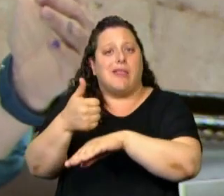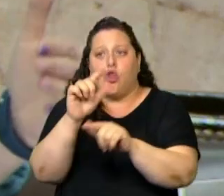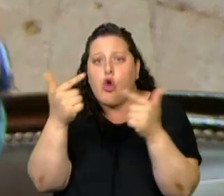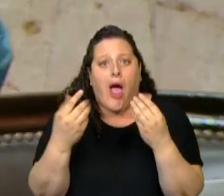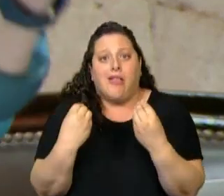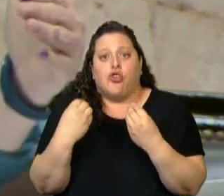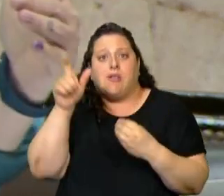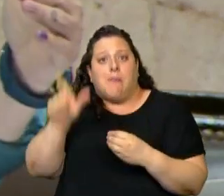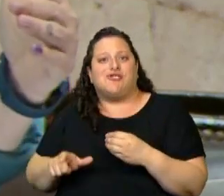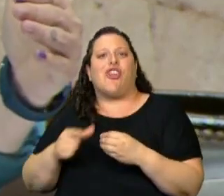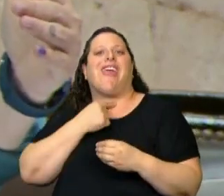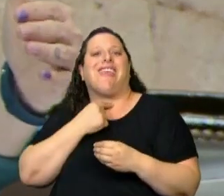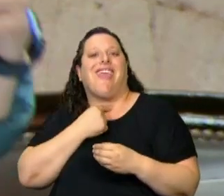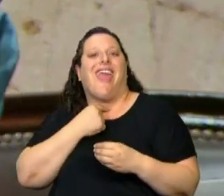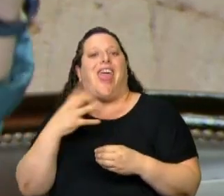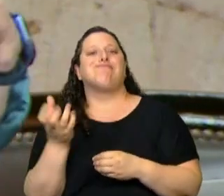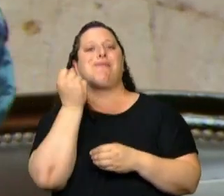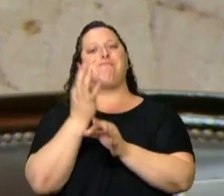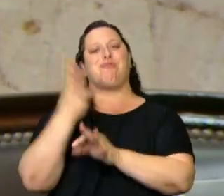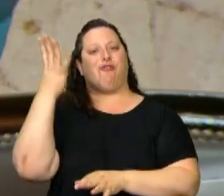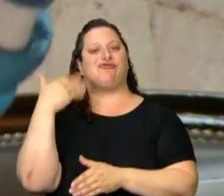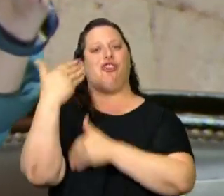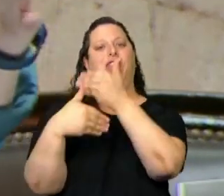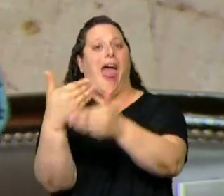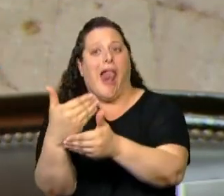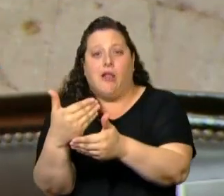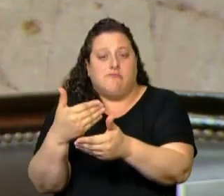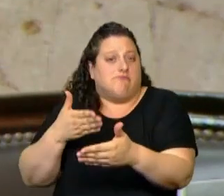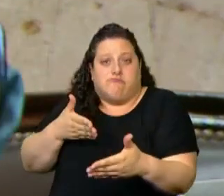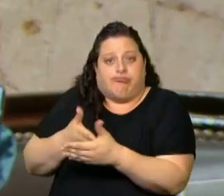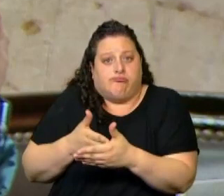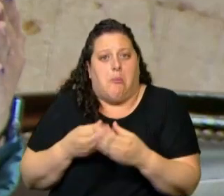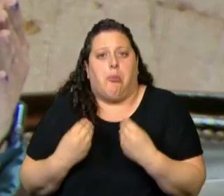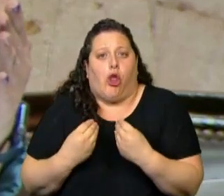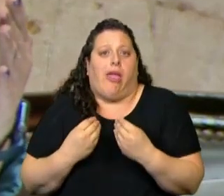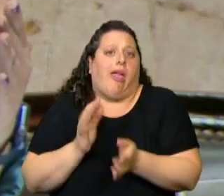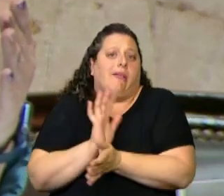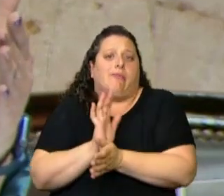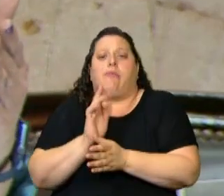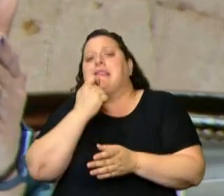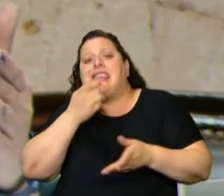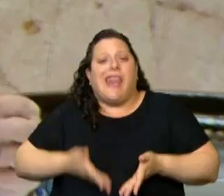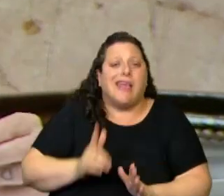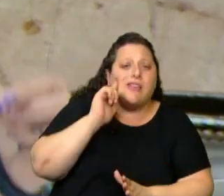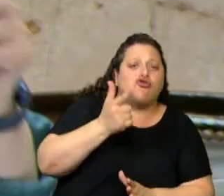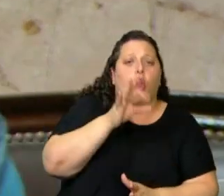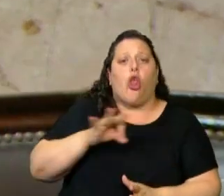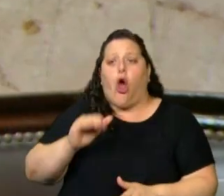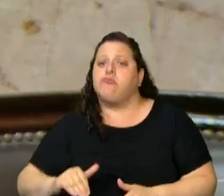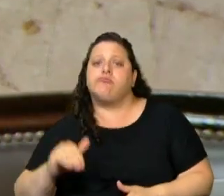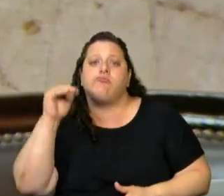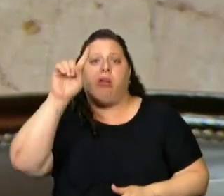oportunidad de ser un profesional si naciste o si tuviste y pasaste a ser una persona sorda en la comunidad argentina.